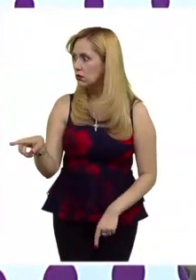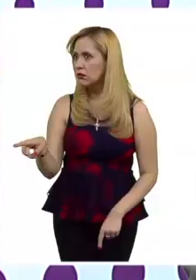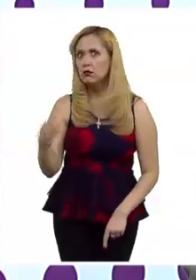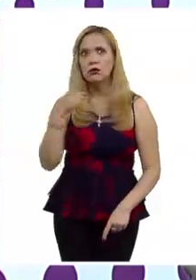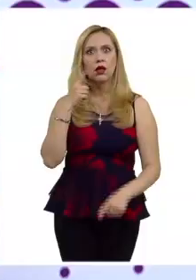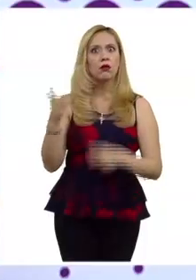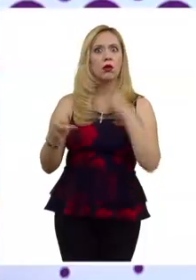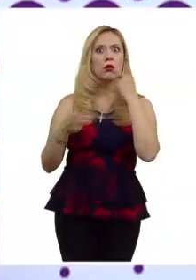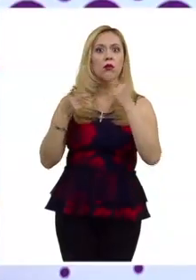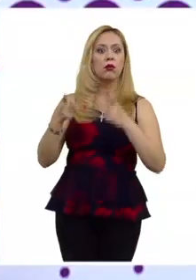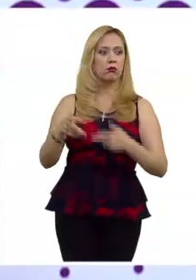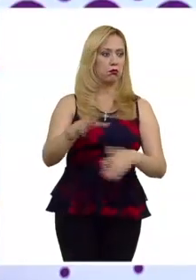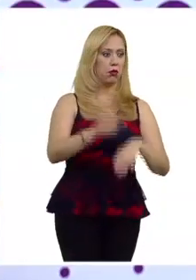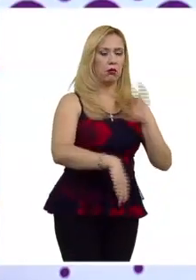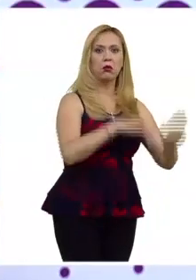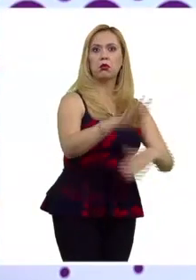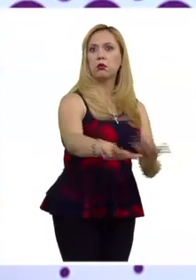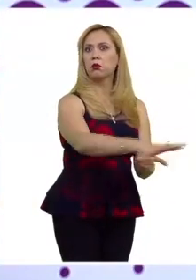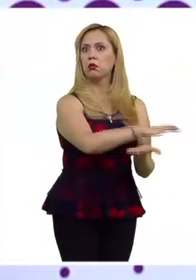conductas digamos ya